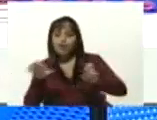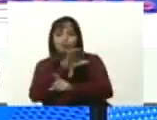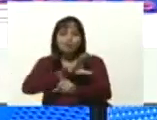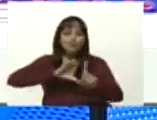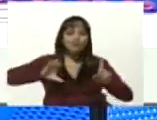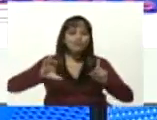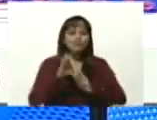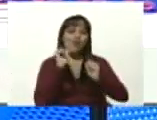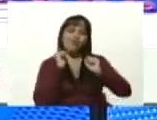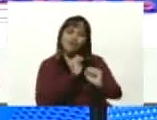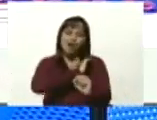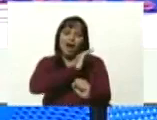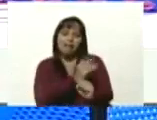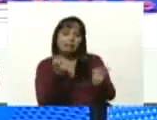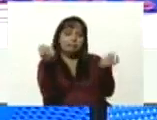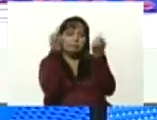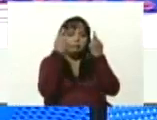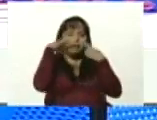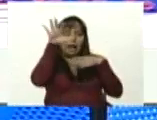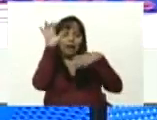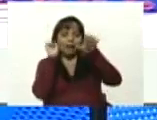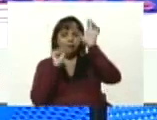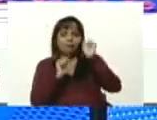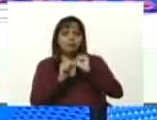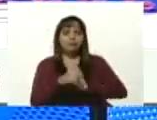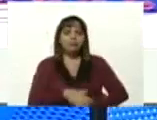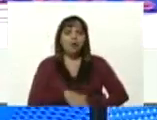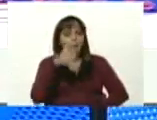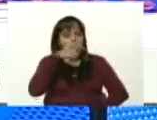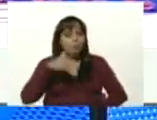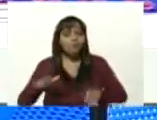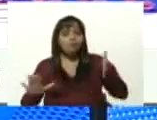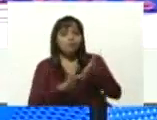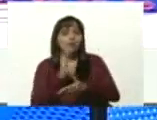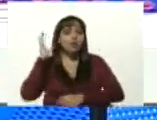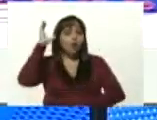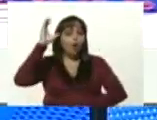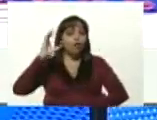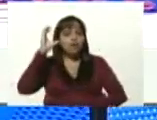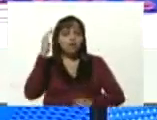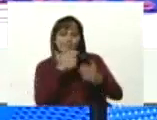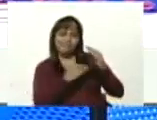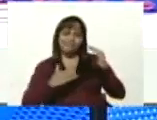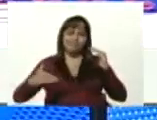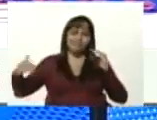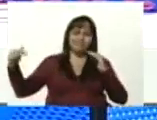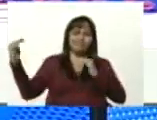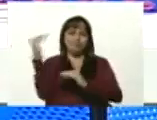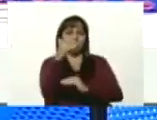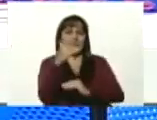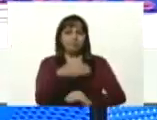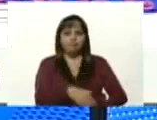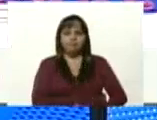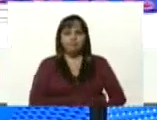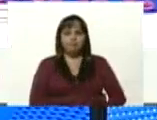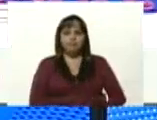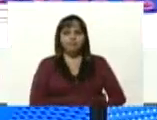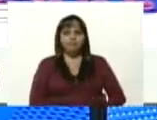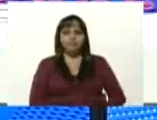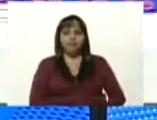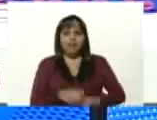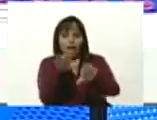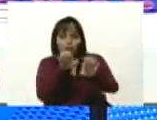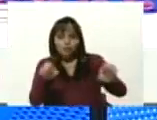poderosa y un pueblo con una conciencia suprema, superior. La